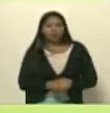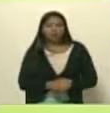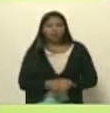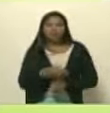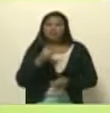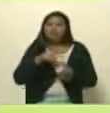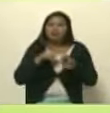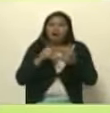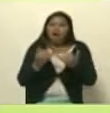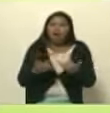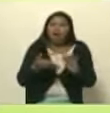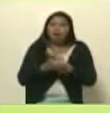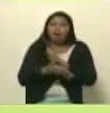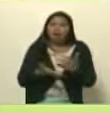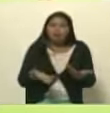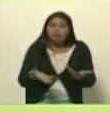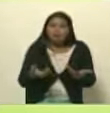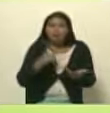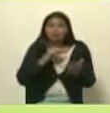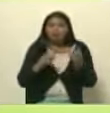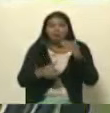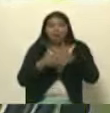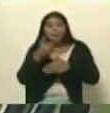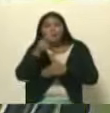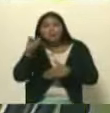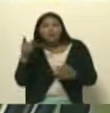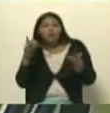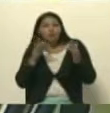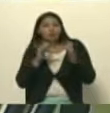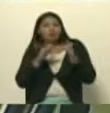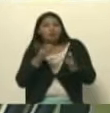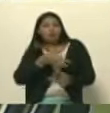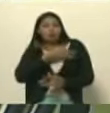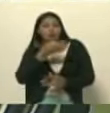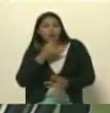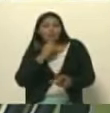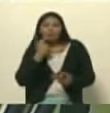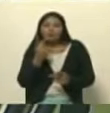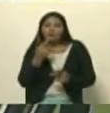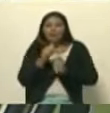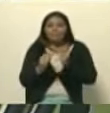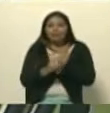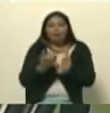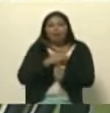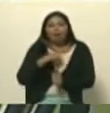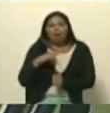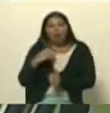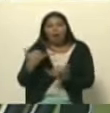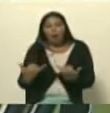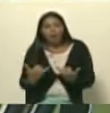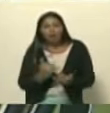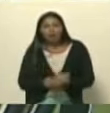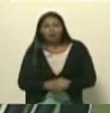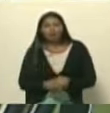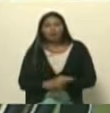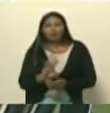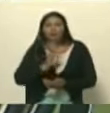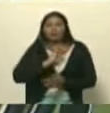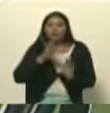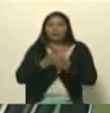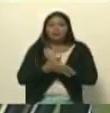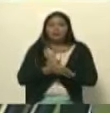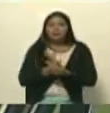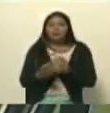lo que sucede es que la mayoría de redes sociales como tú dices son privadas son propiedad de